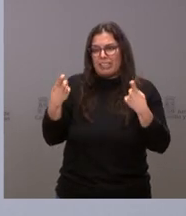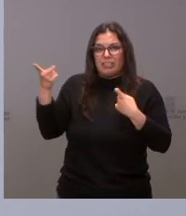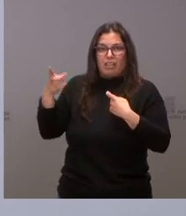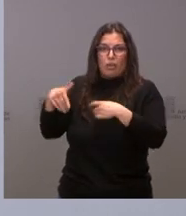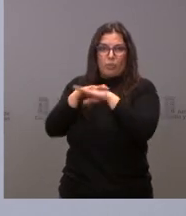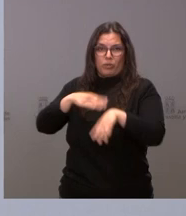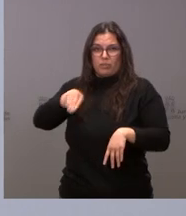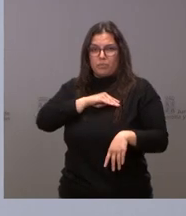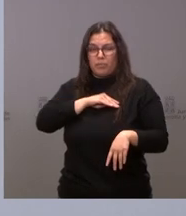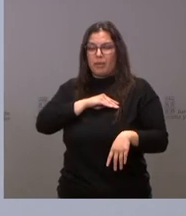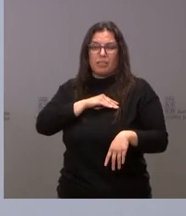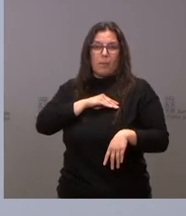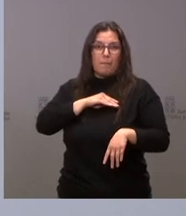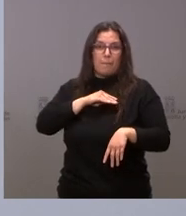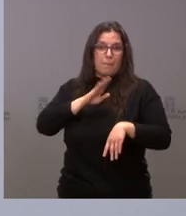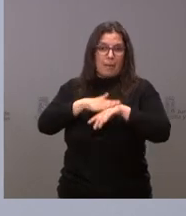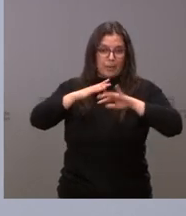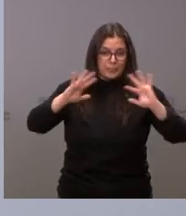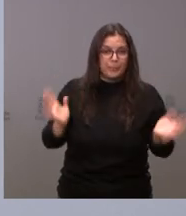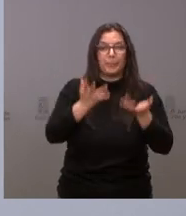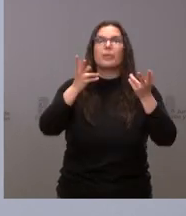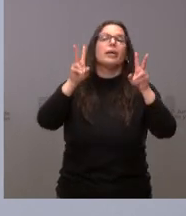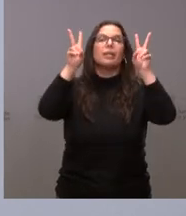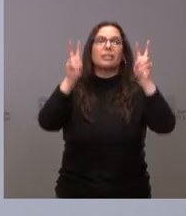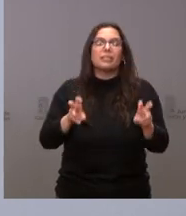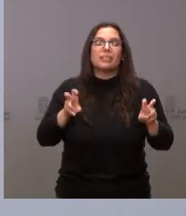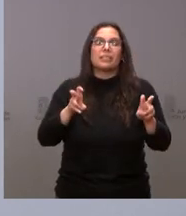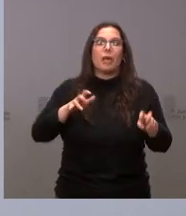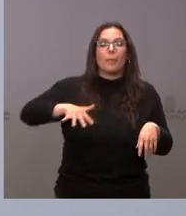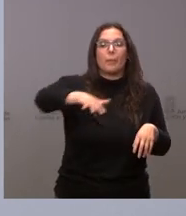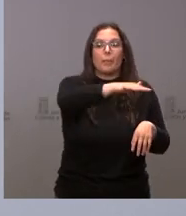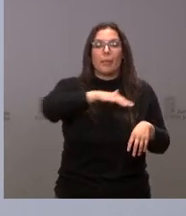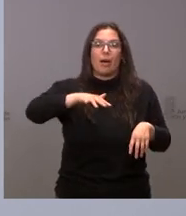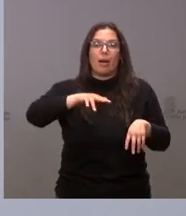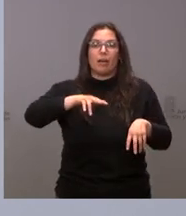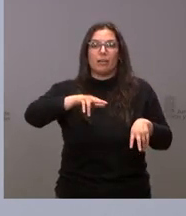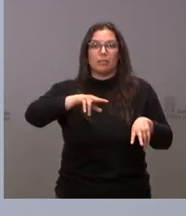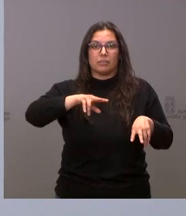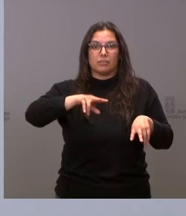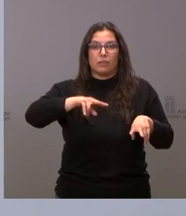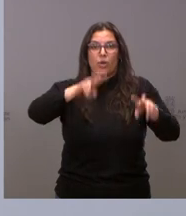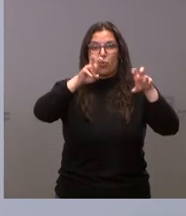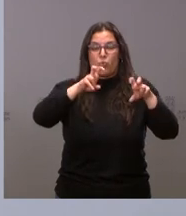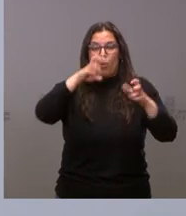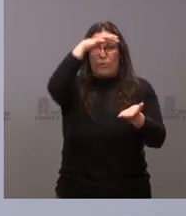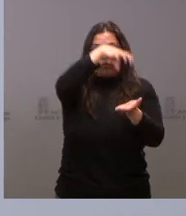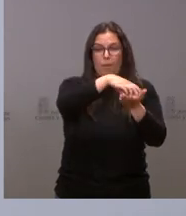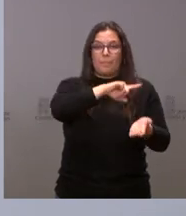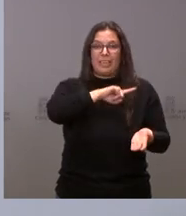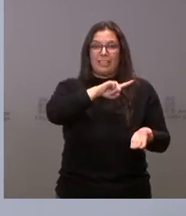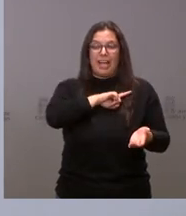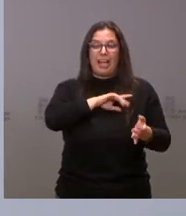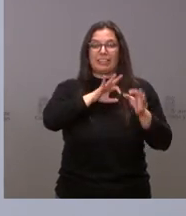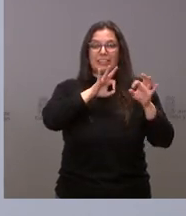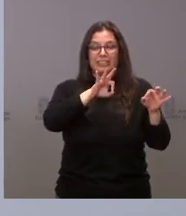para impulsar la ubicación de una nueva instalación militar en